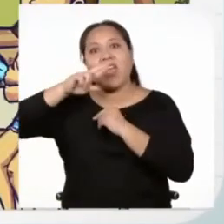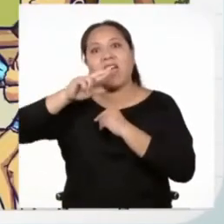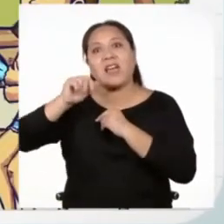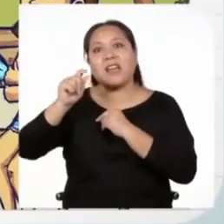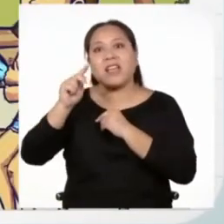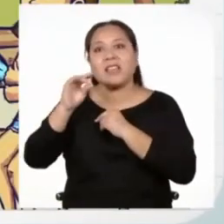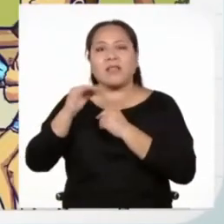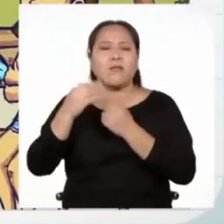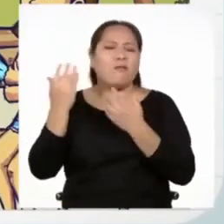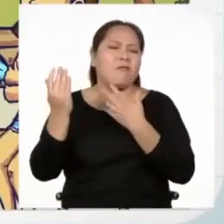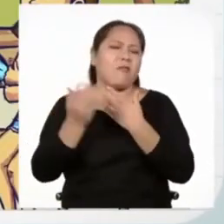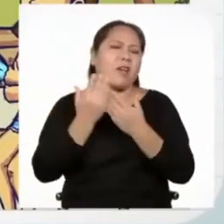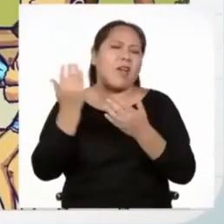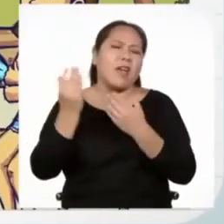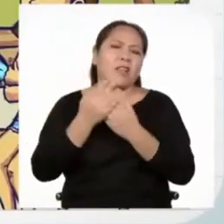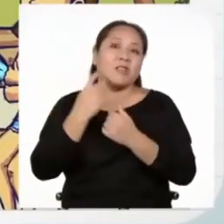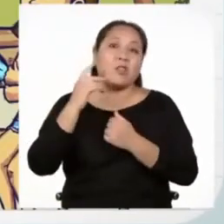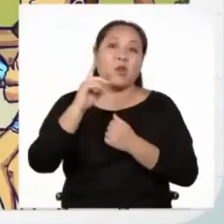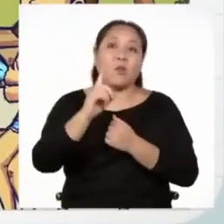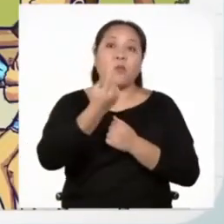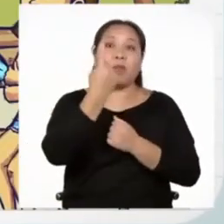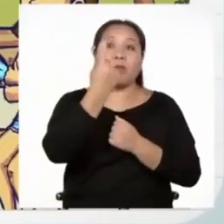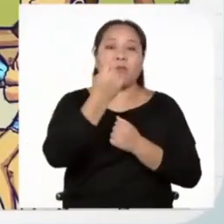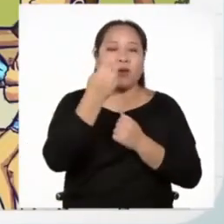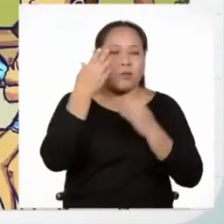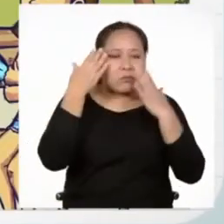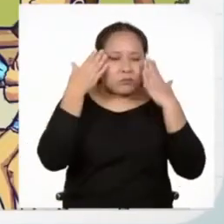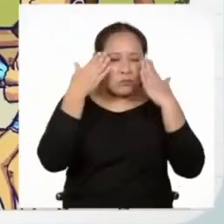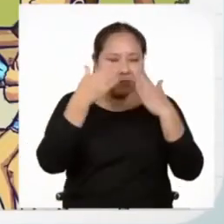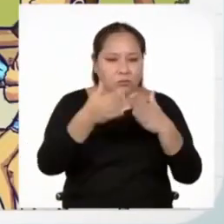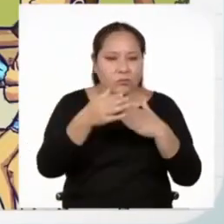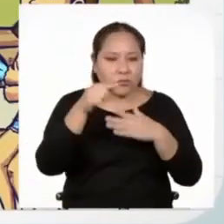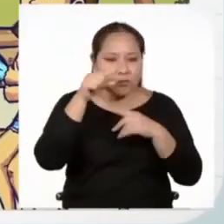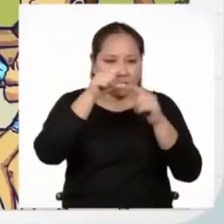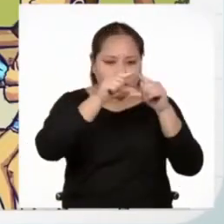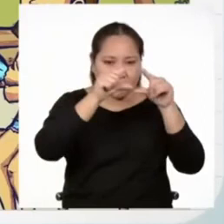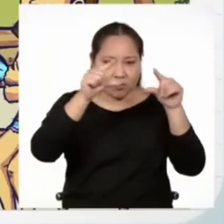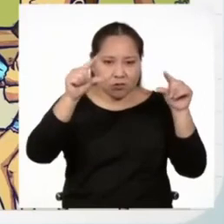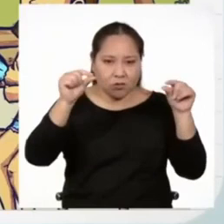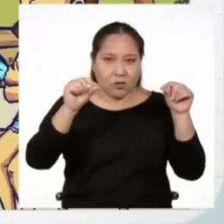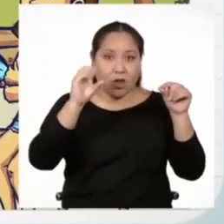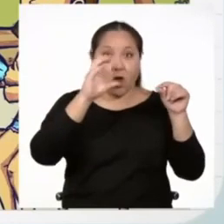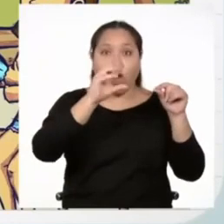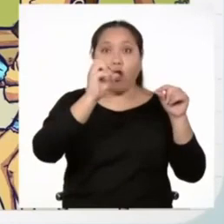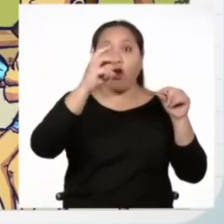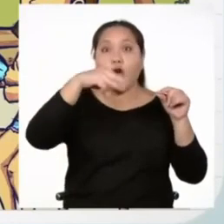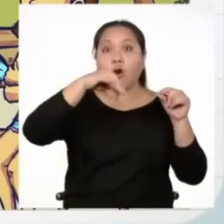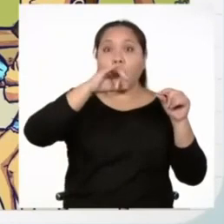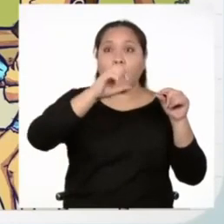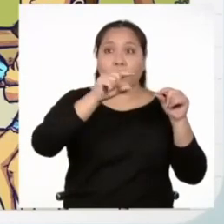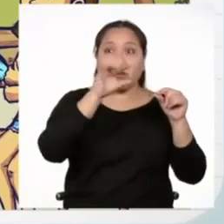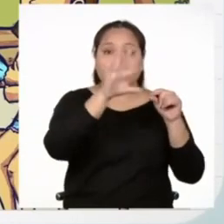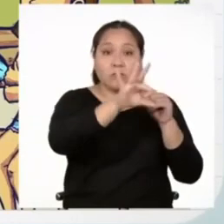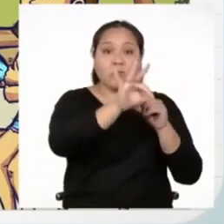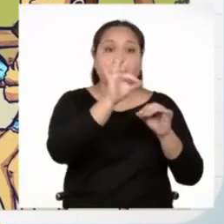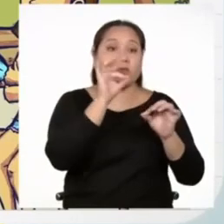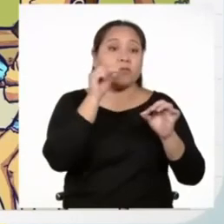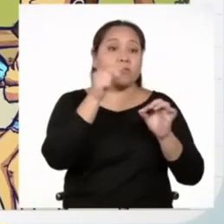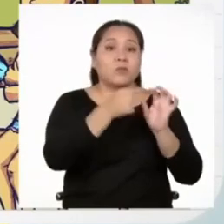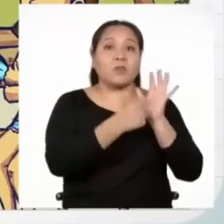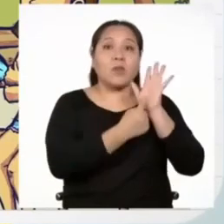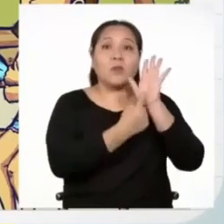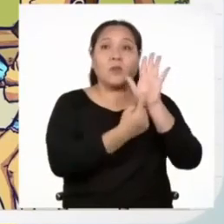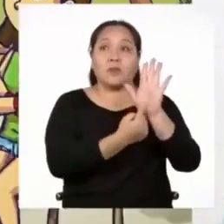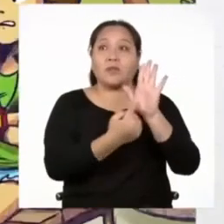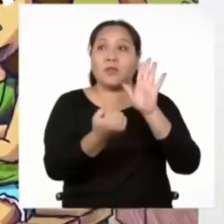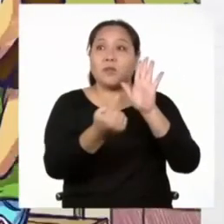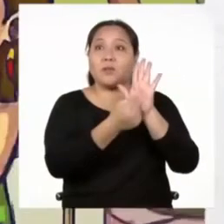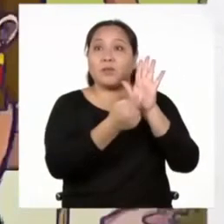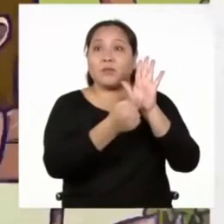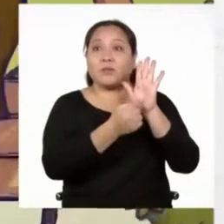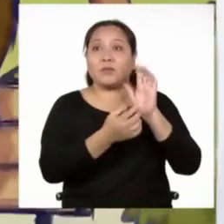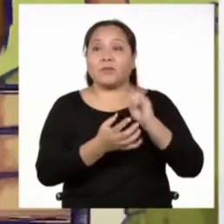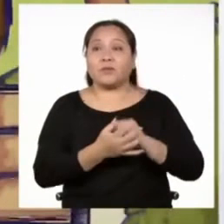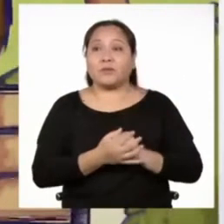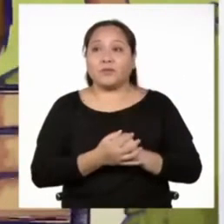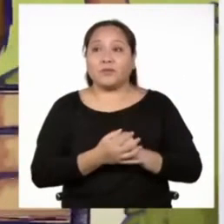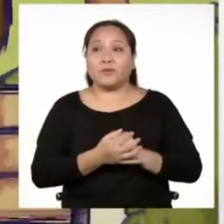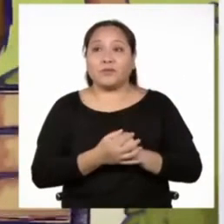Lo primero que debemos hacer es identificar la tira cómica o cómic que usaremos y que presentamos a continuación.